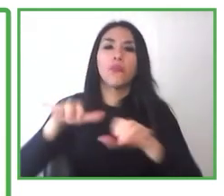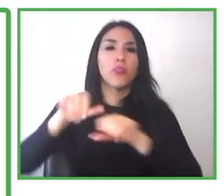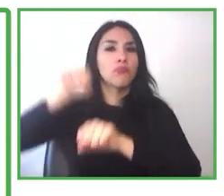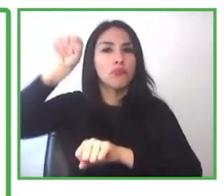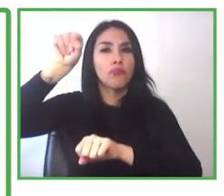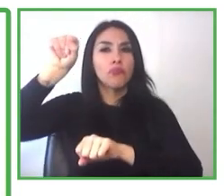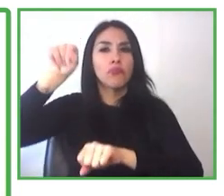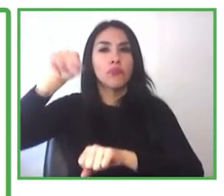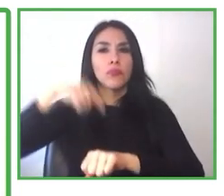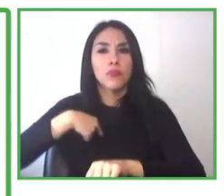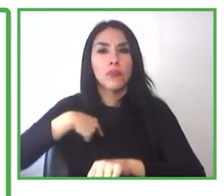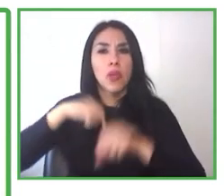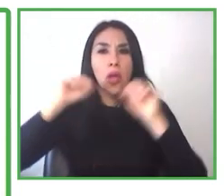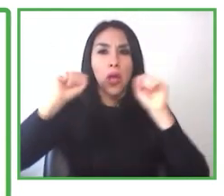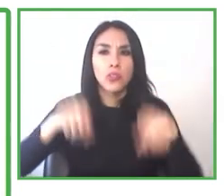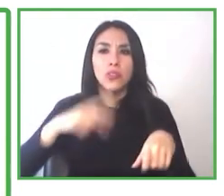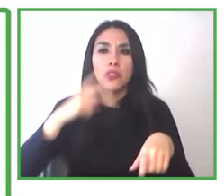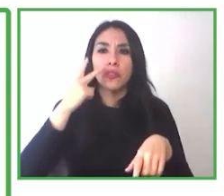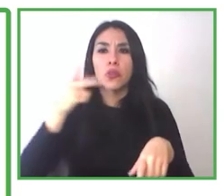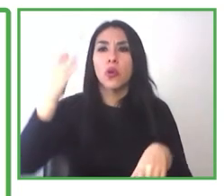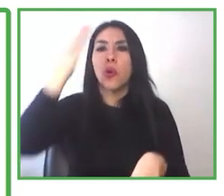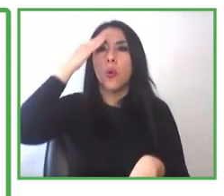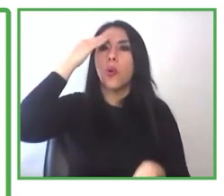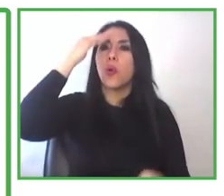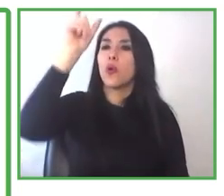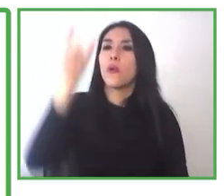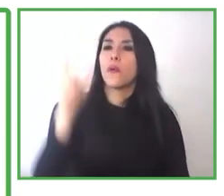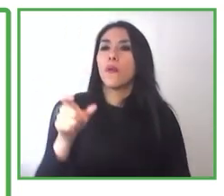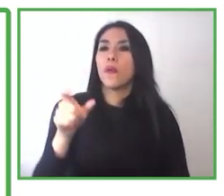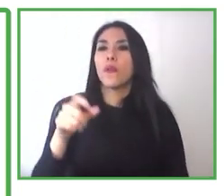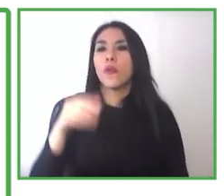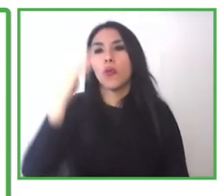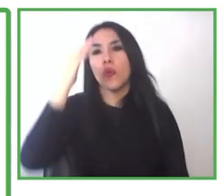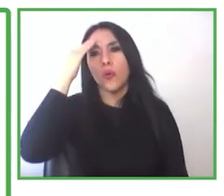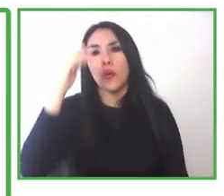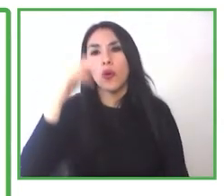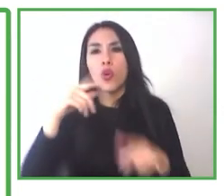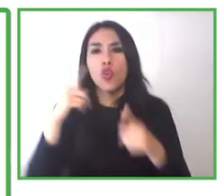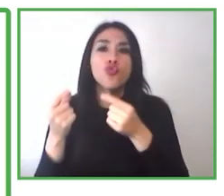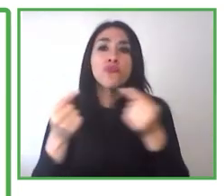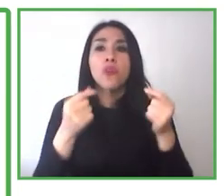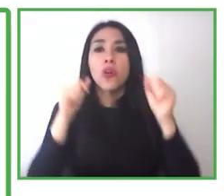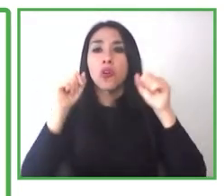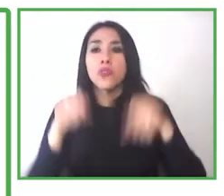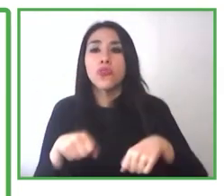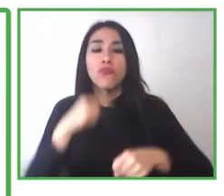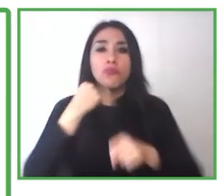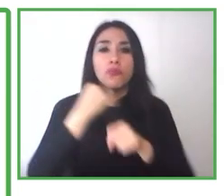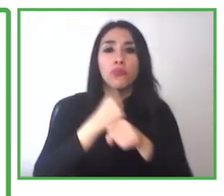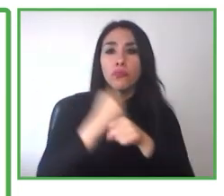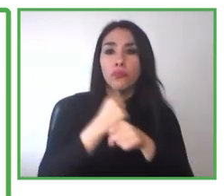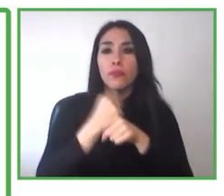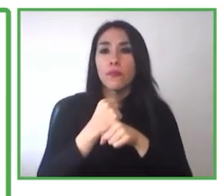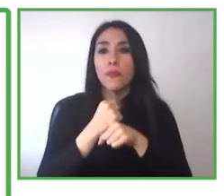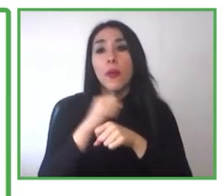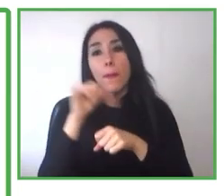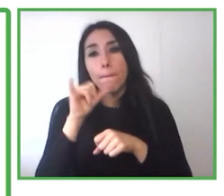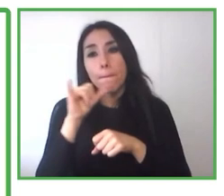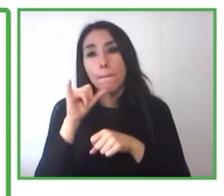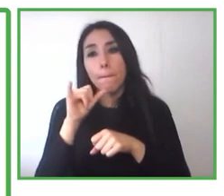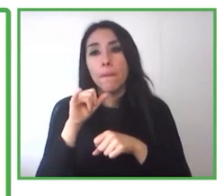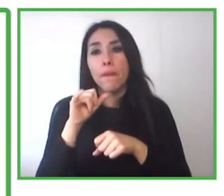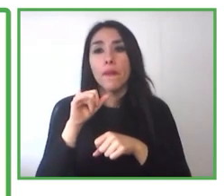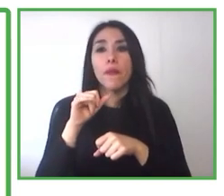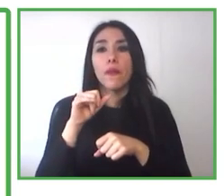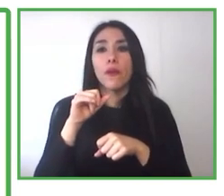que es competente y que sabe hacer bien su trabajo. La experiencia que les estoy contando fue premiada en su momento, hace unos años